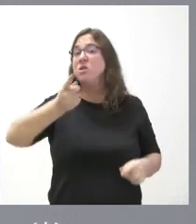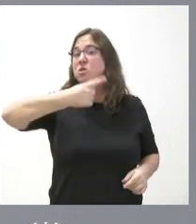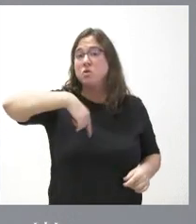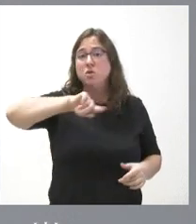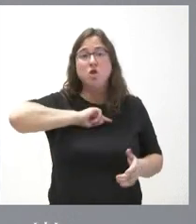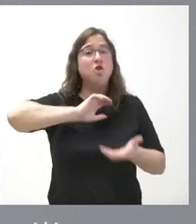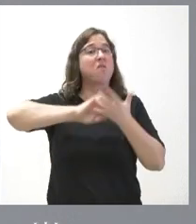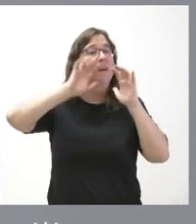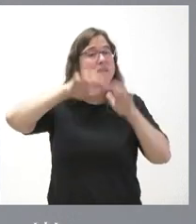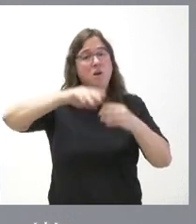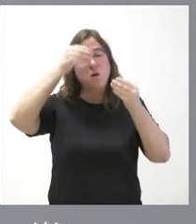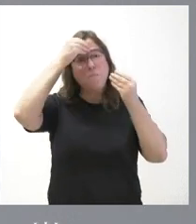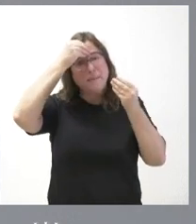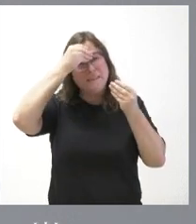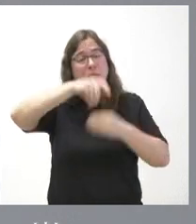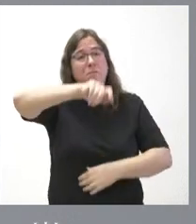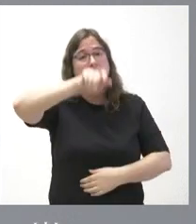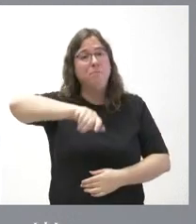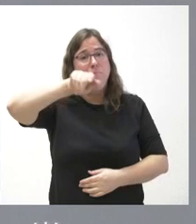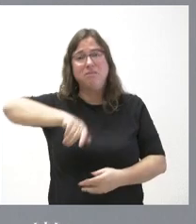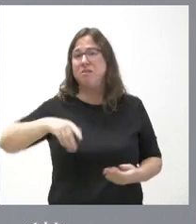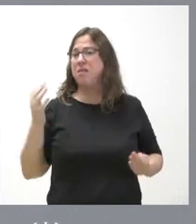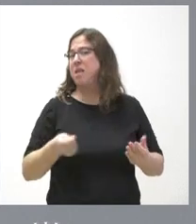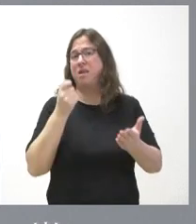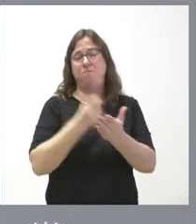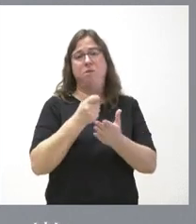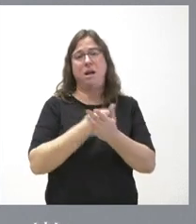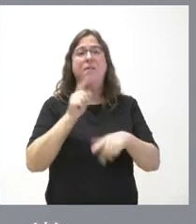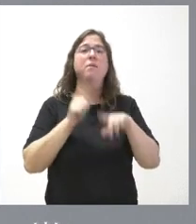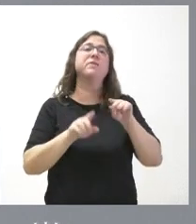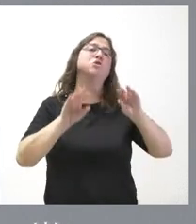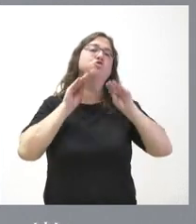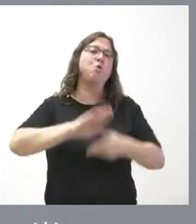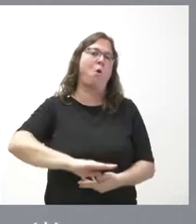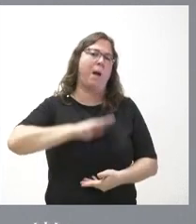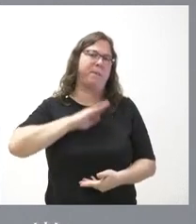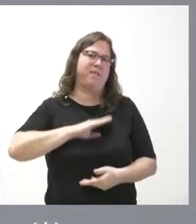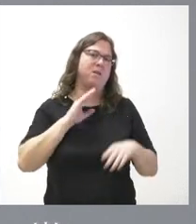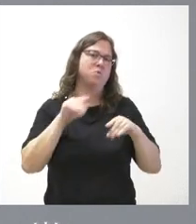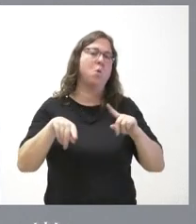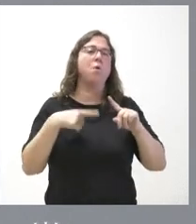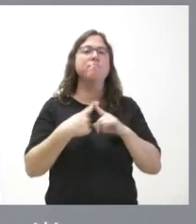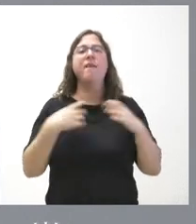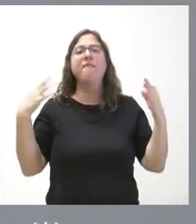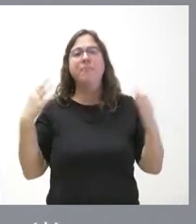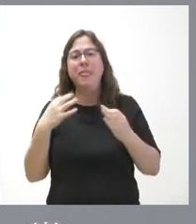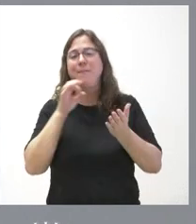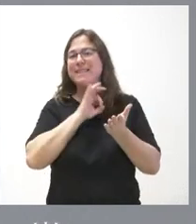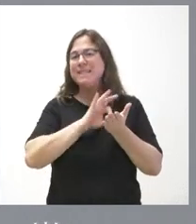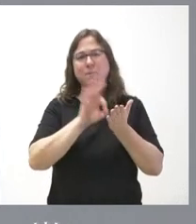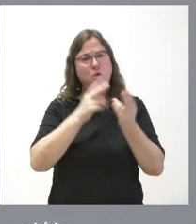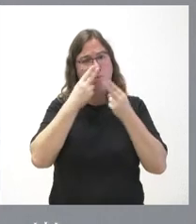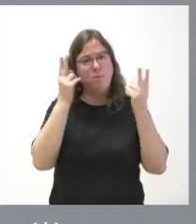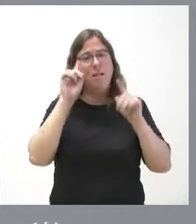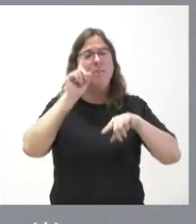pensamos que los ciudadanos tienen que pagar impuestos en función de su capacidad contributiva y tienen que recibir servicios públicos en